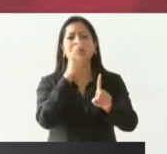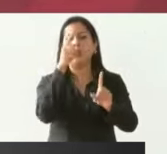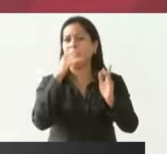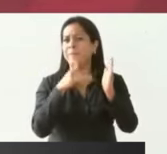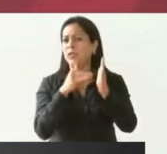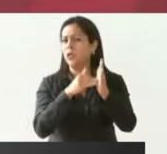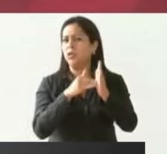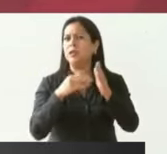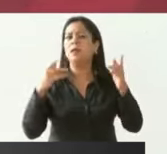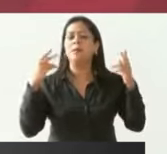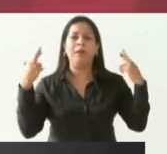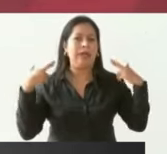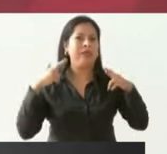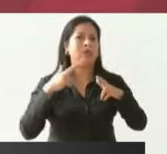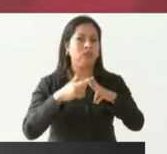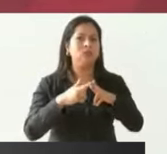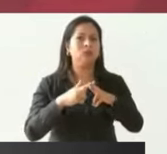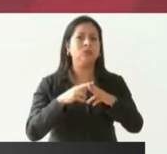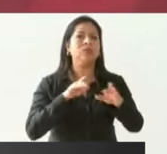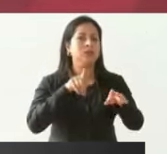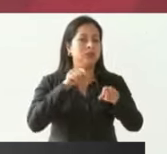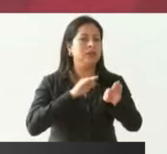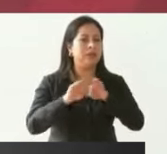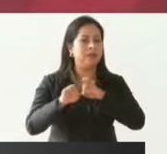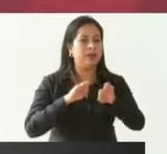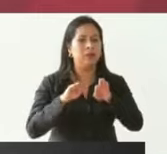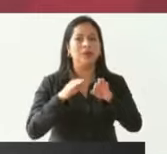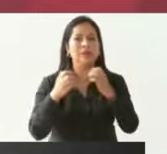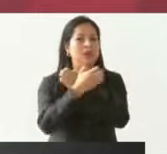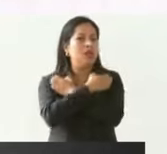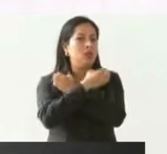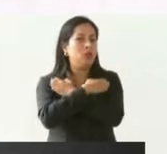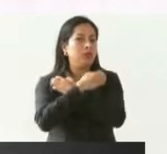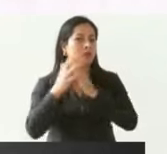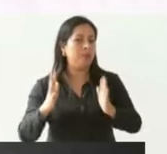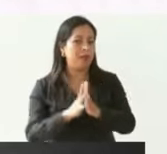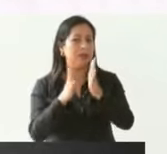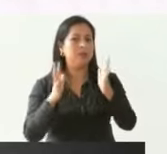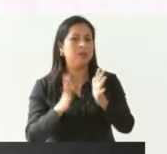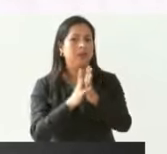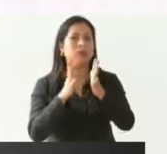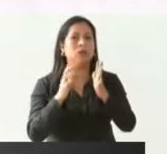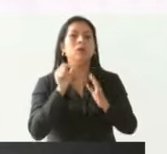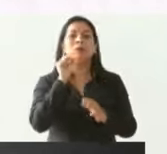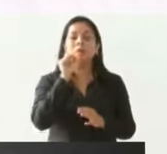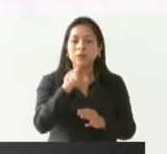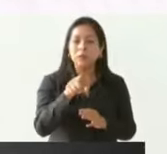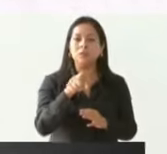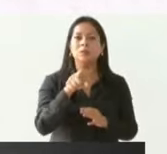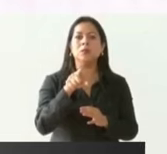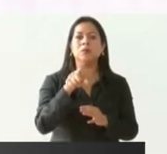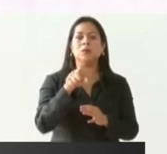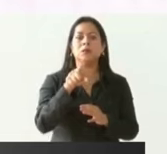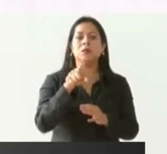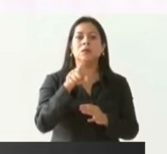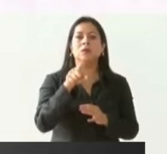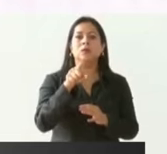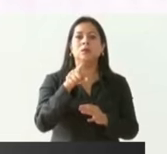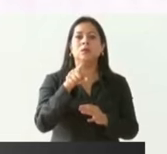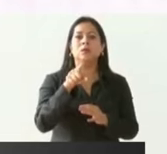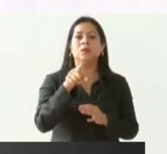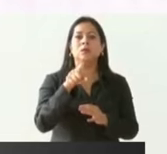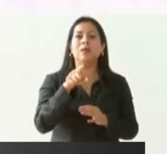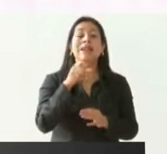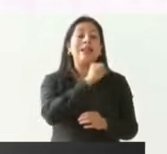de maestros y trabajadores de la educación basificados y lo mismo en el caso de la